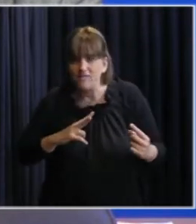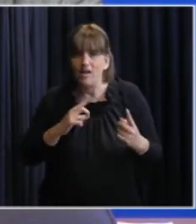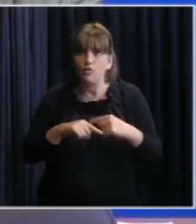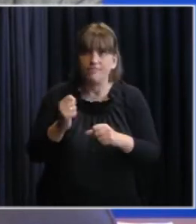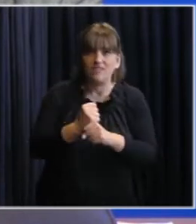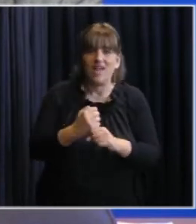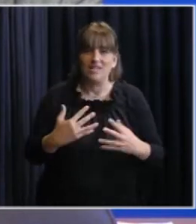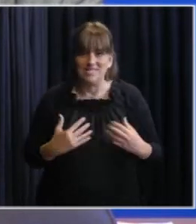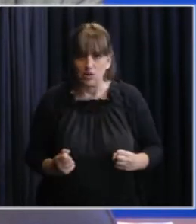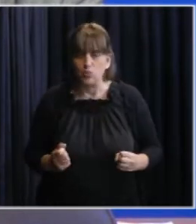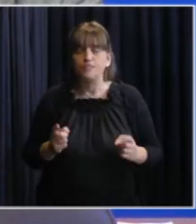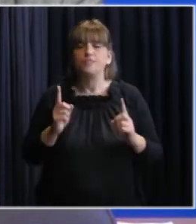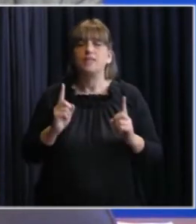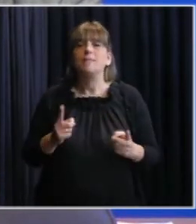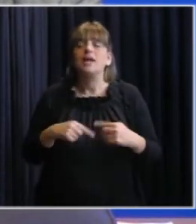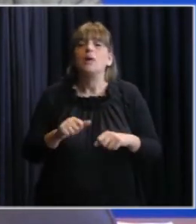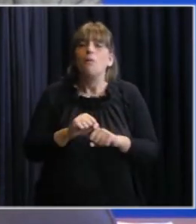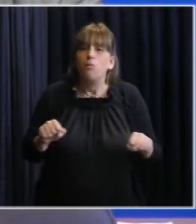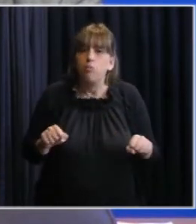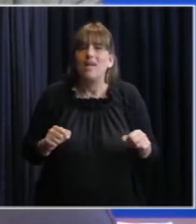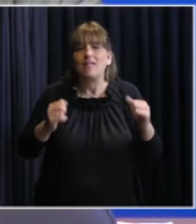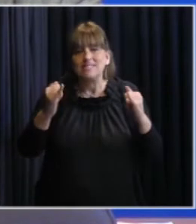dependientes que puedan